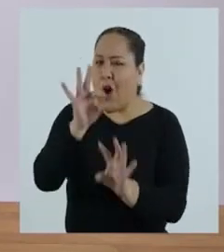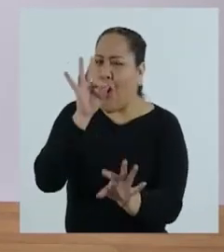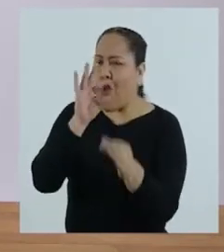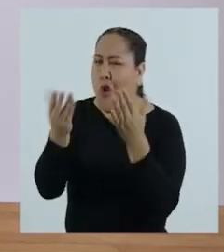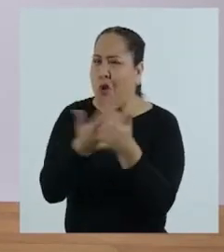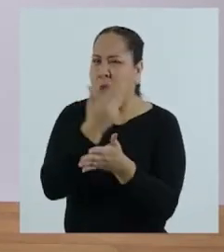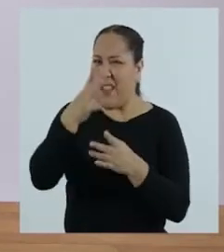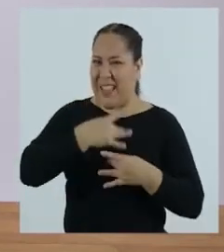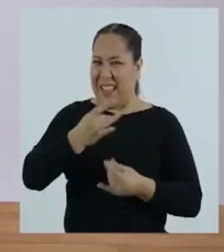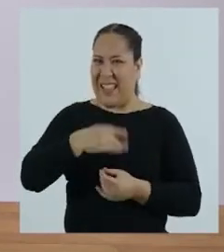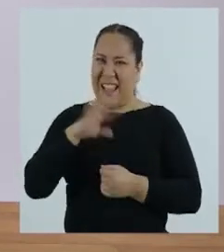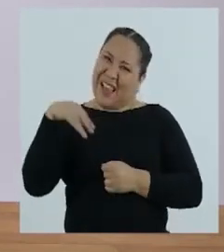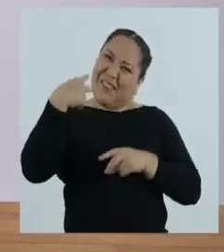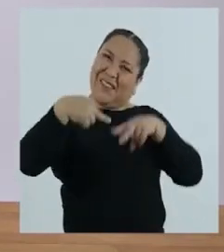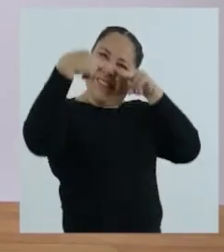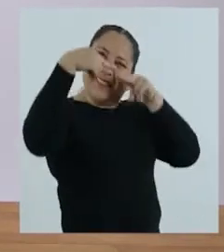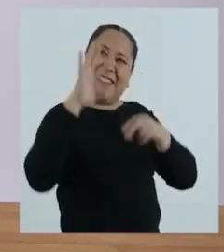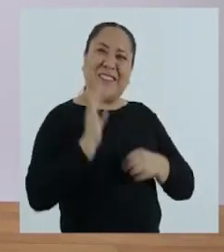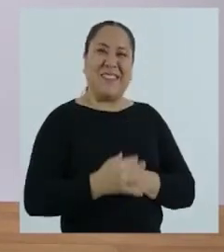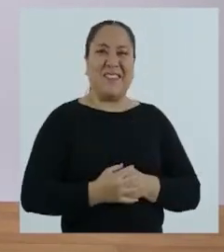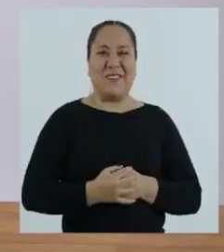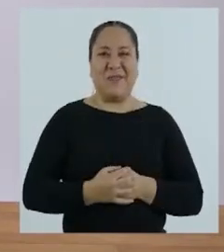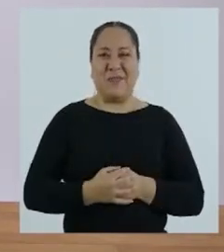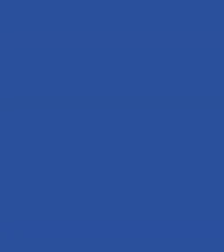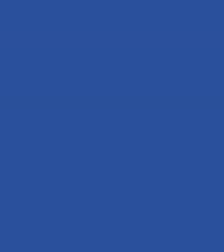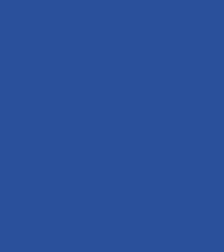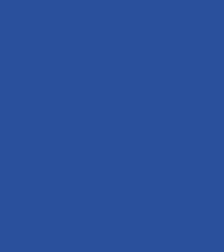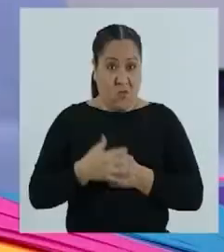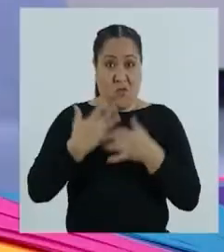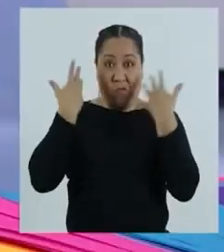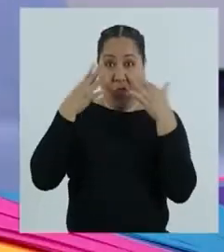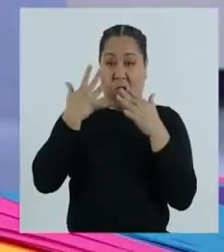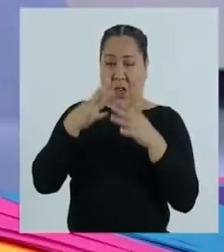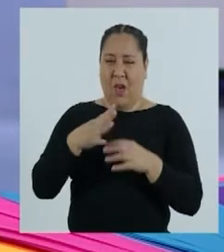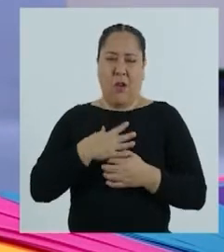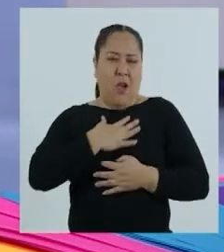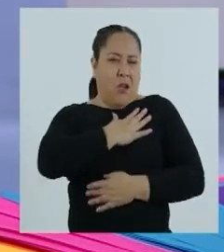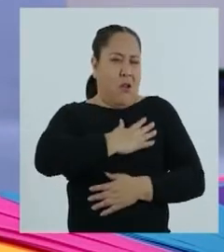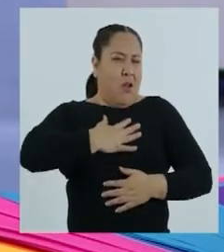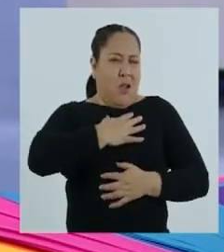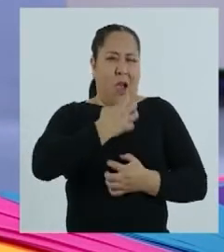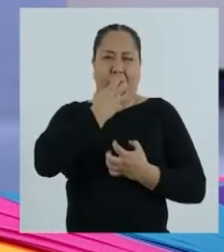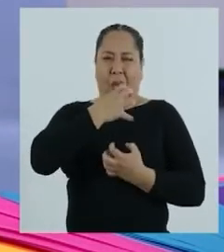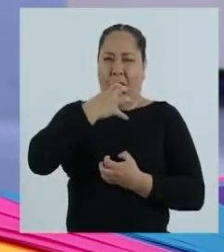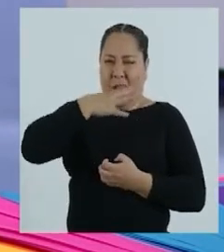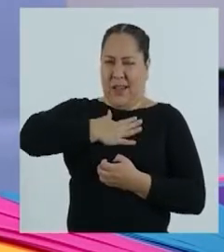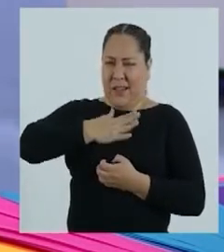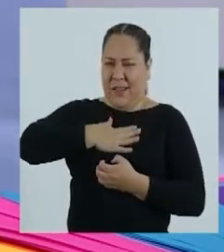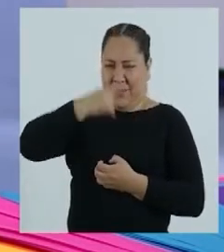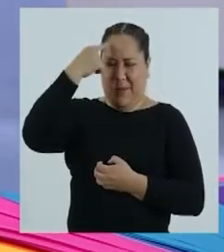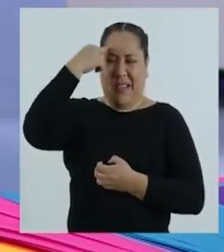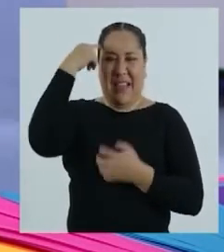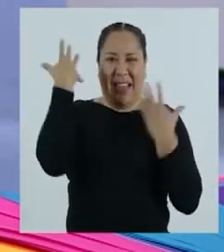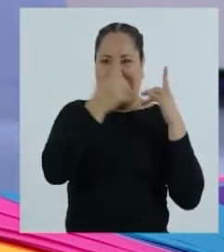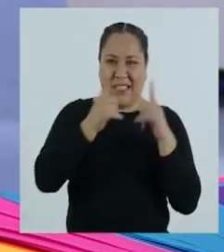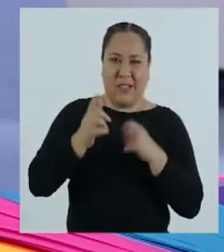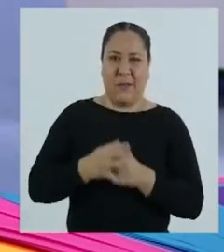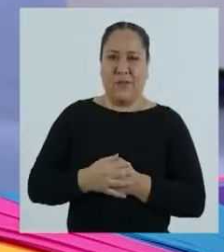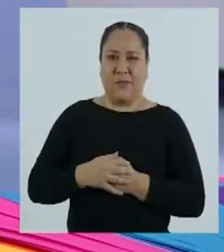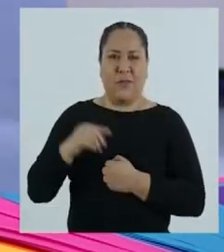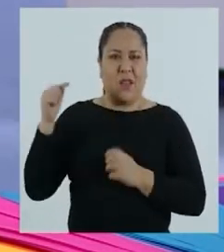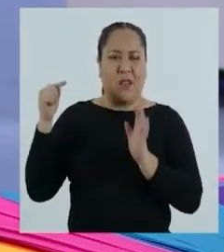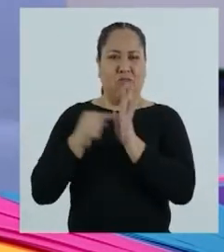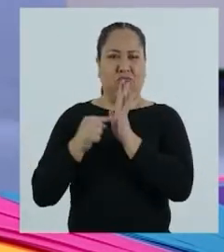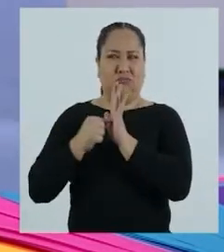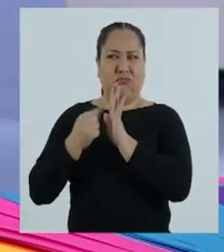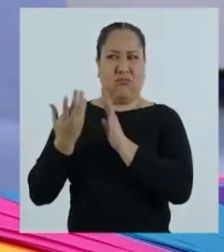podemos descubrir algo nuevo e interesante. Hasta la próxima. Ahora que ya hemos calentado cuerpo y mente, estamos listos.